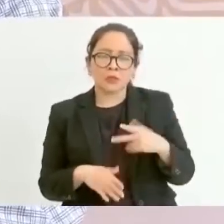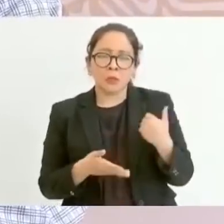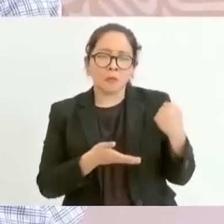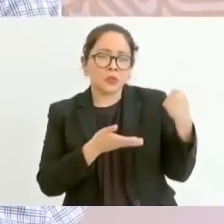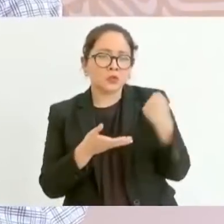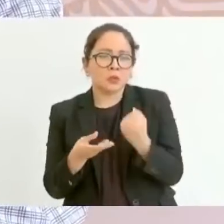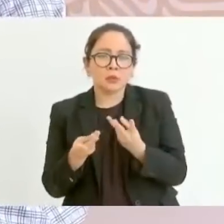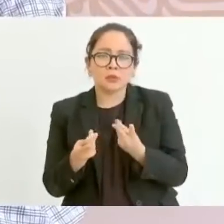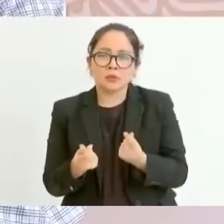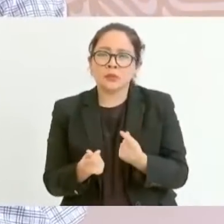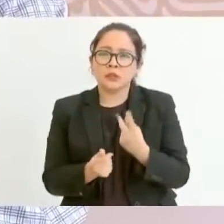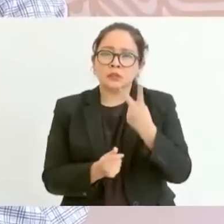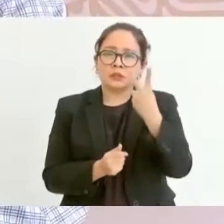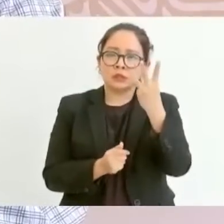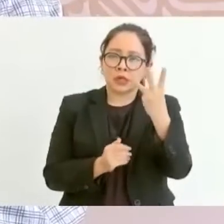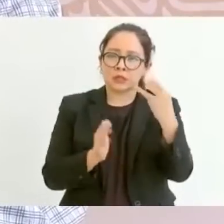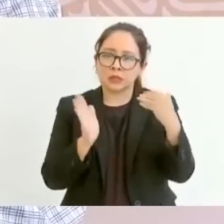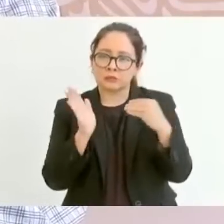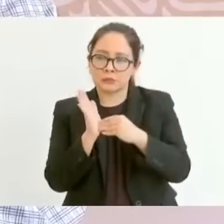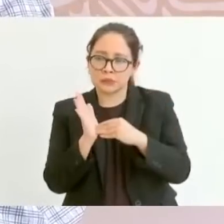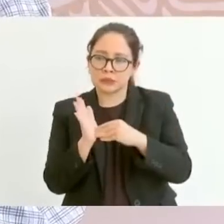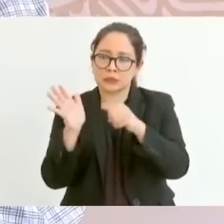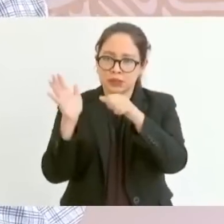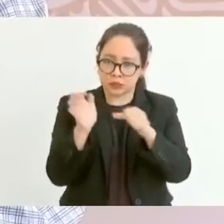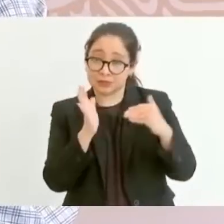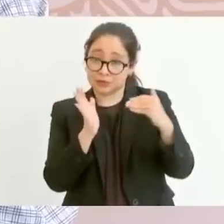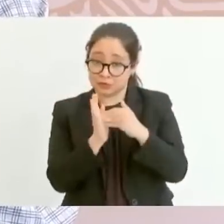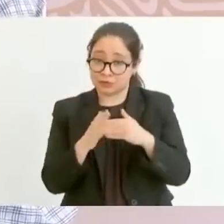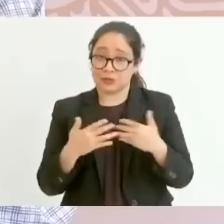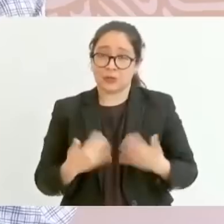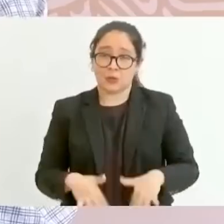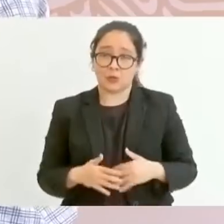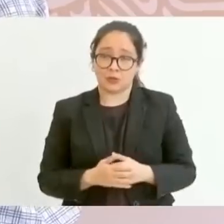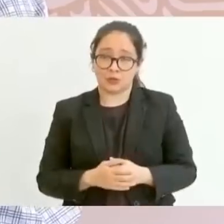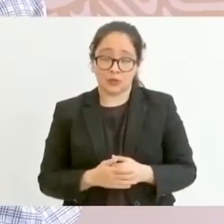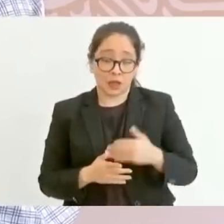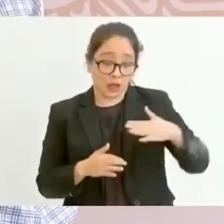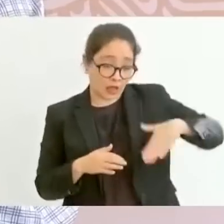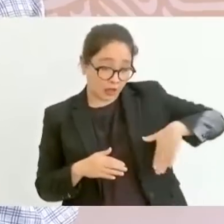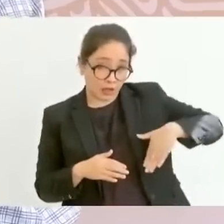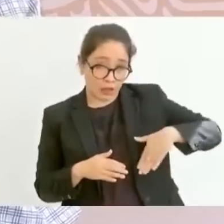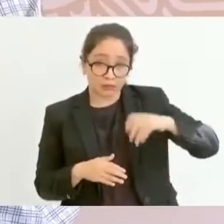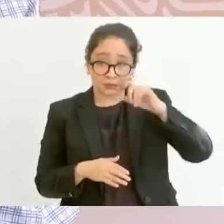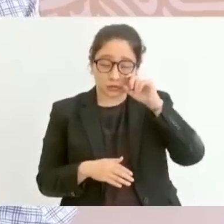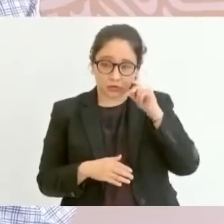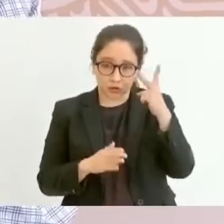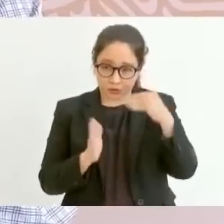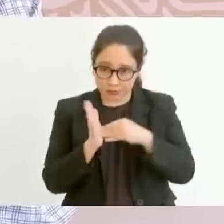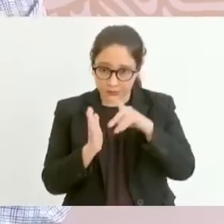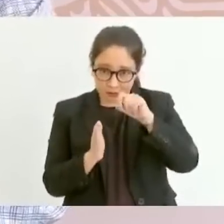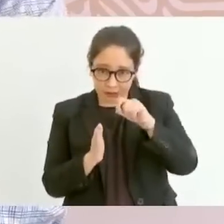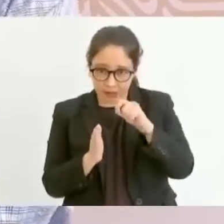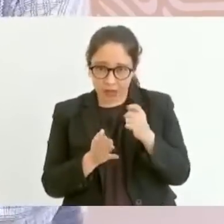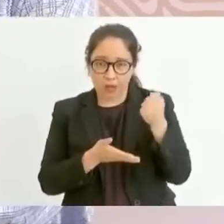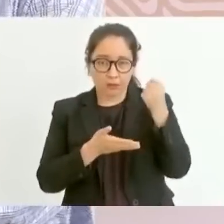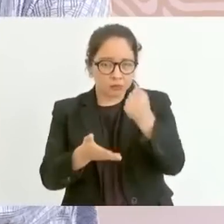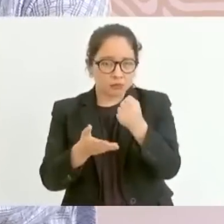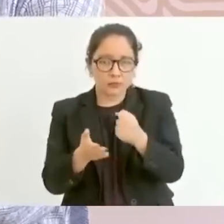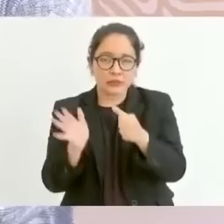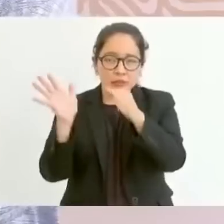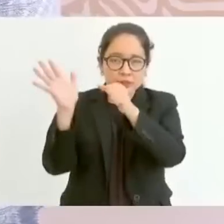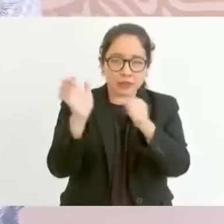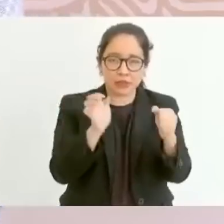.600 millones de pesos. Este año estamos ejerciendo un presupuesto de